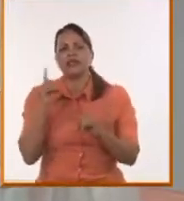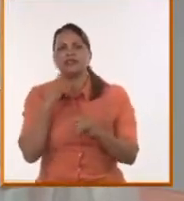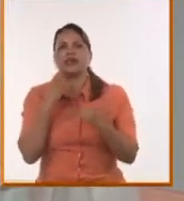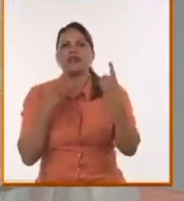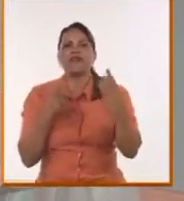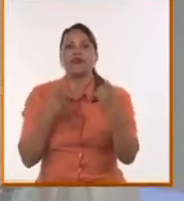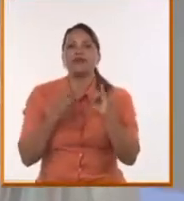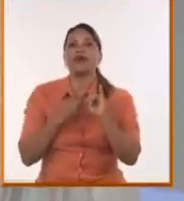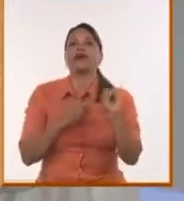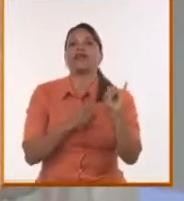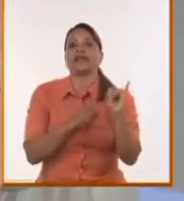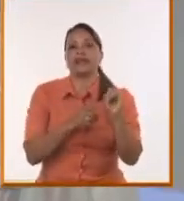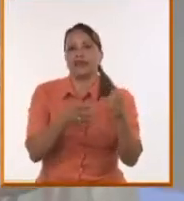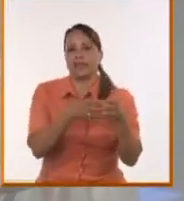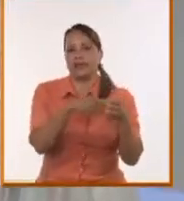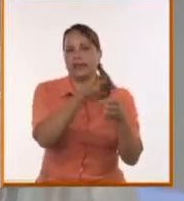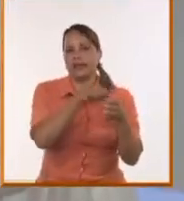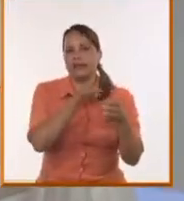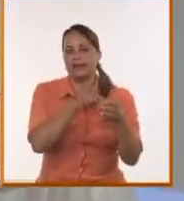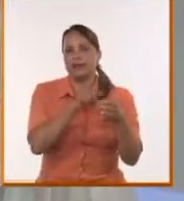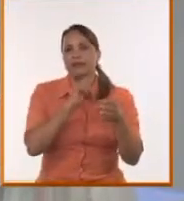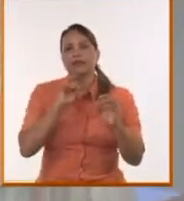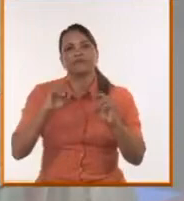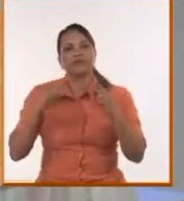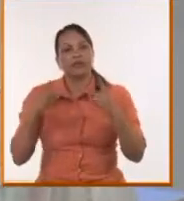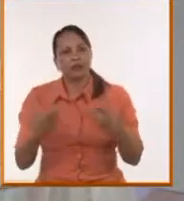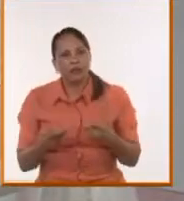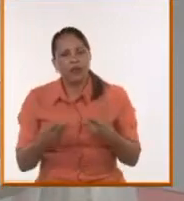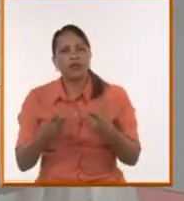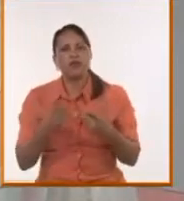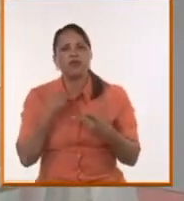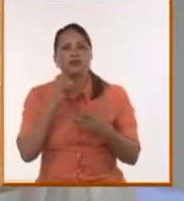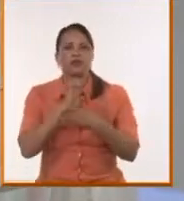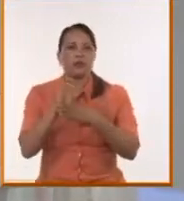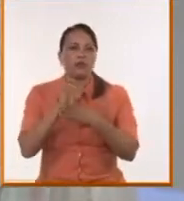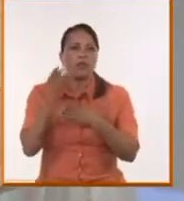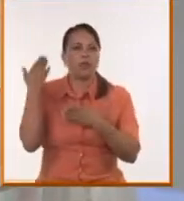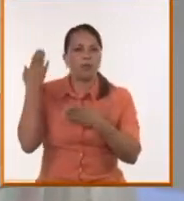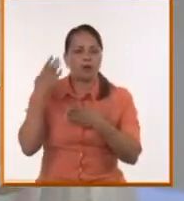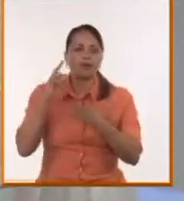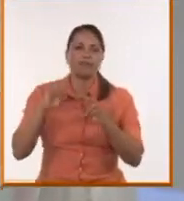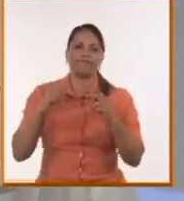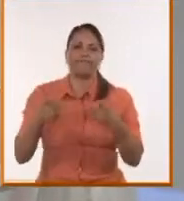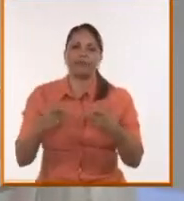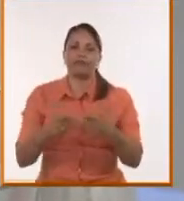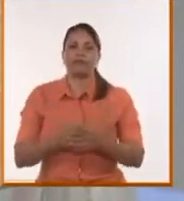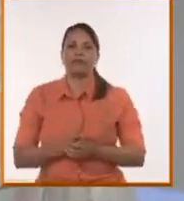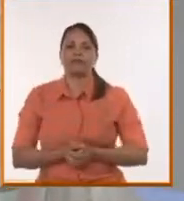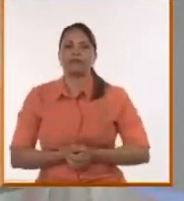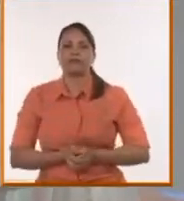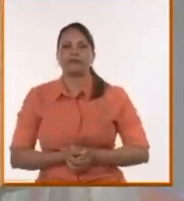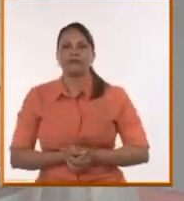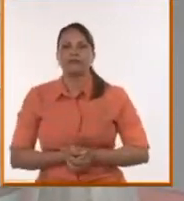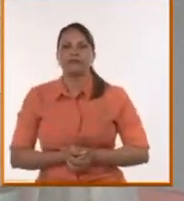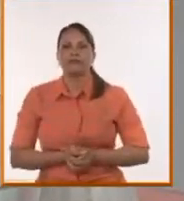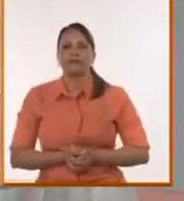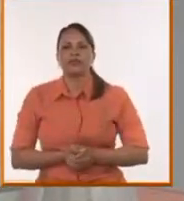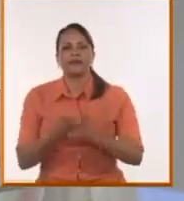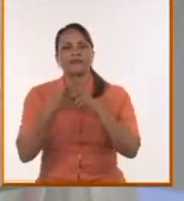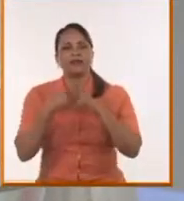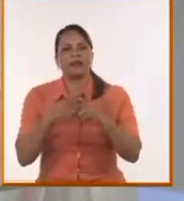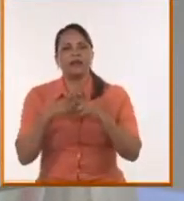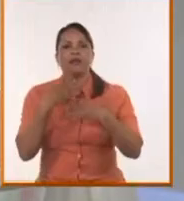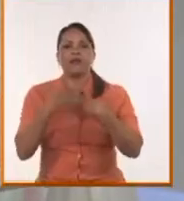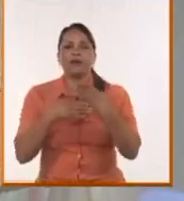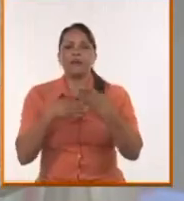izquierda articular para poder ser nuevamente la vanguardia que pueda representar una irrupción de todo lo que está mal. Enfrente